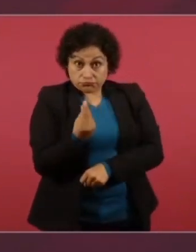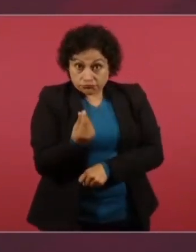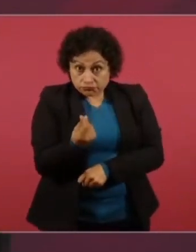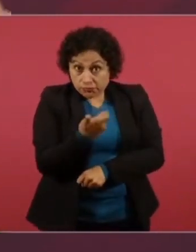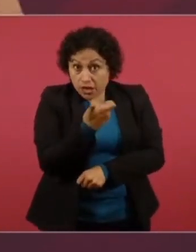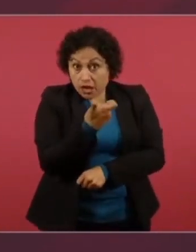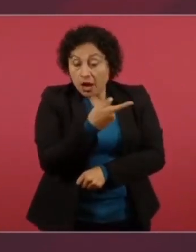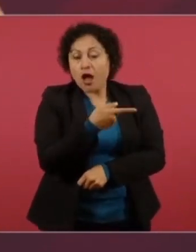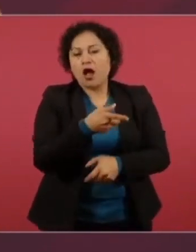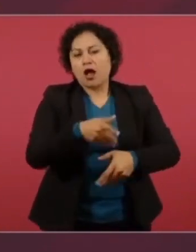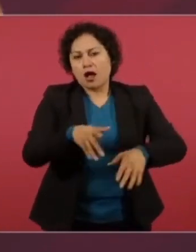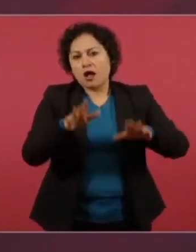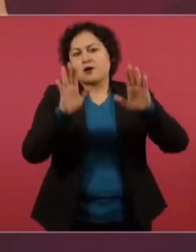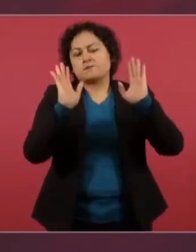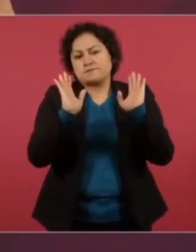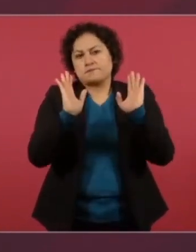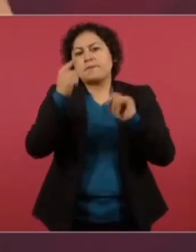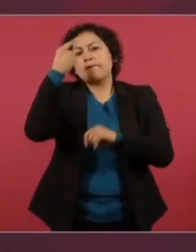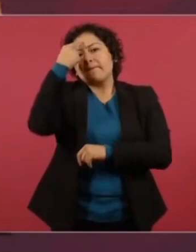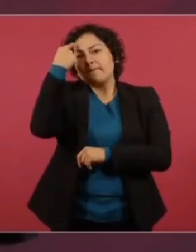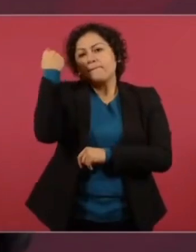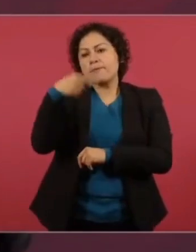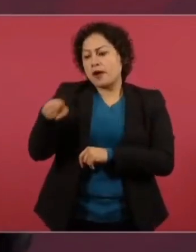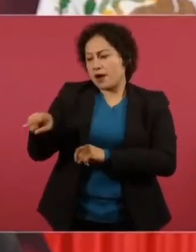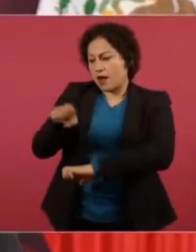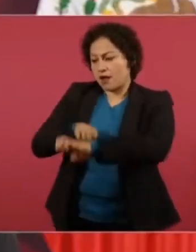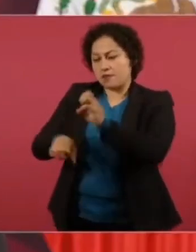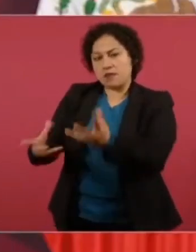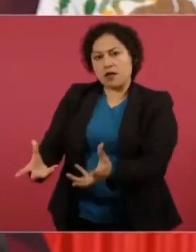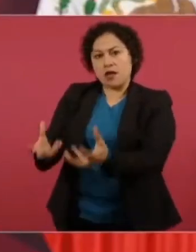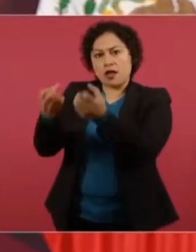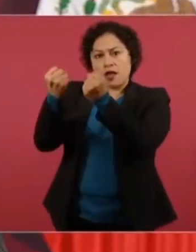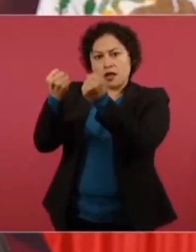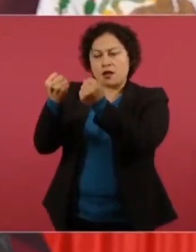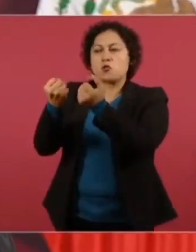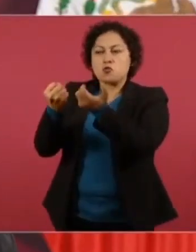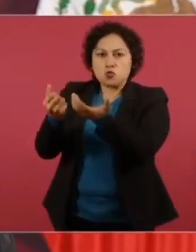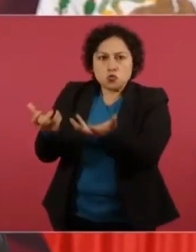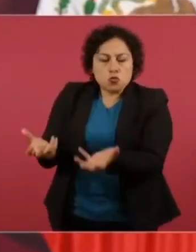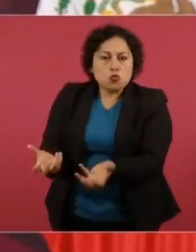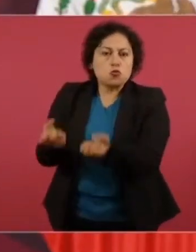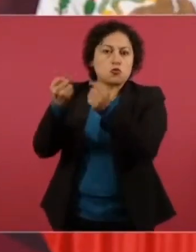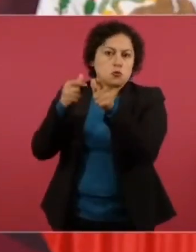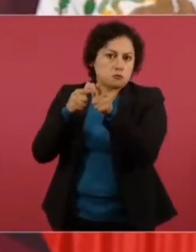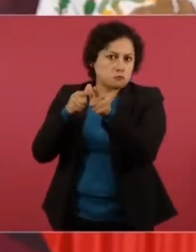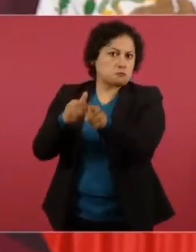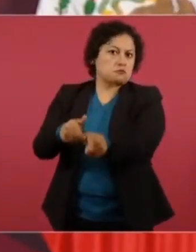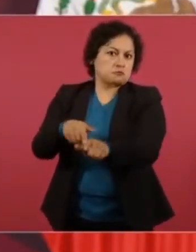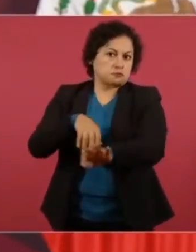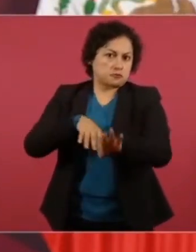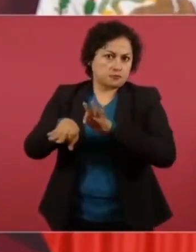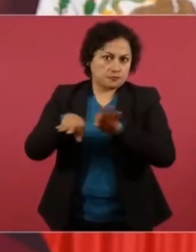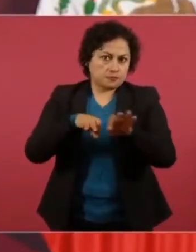para echar a andar de nuevo la empresa y que se